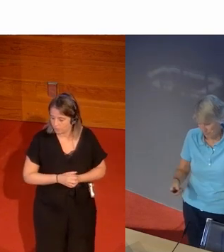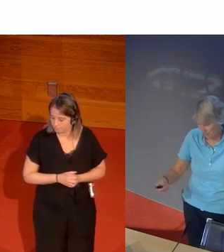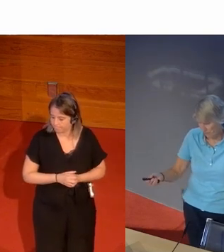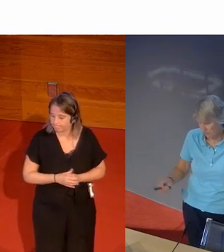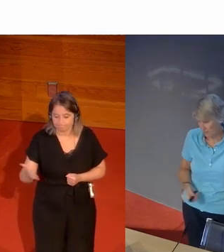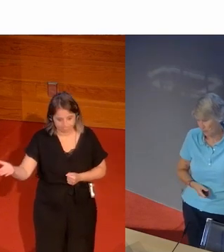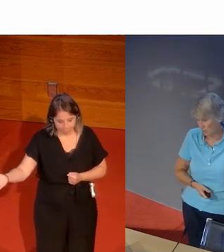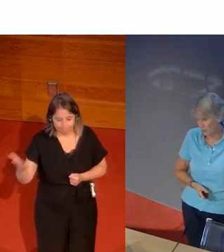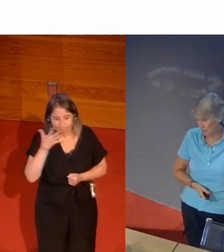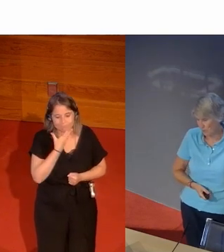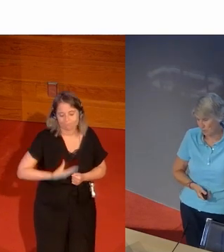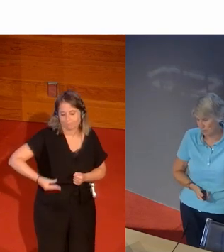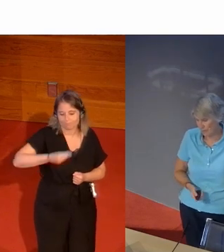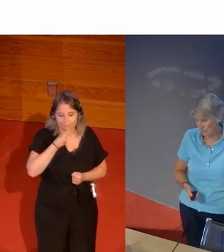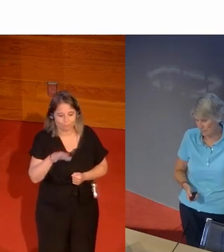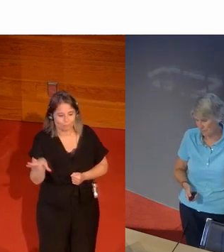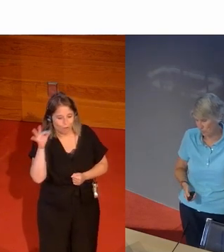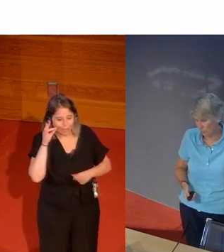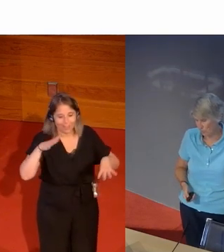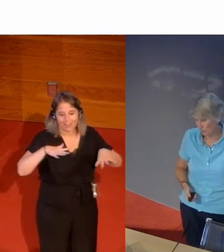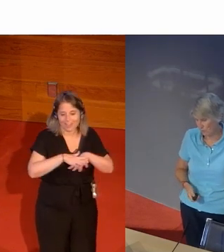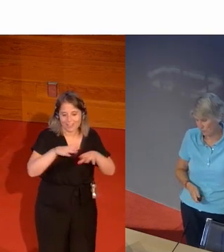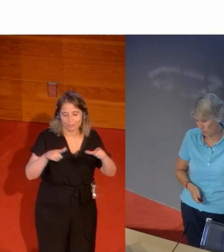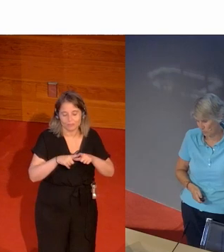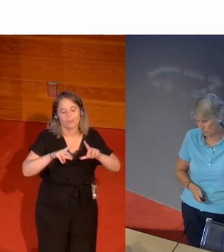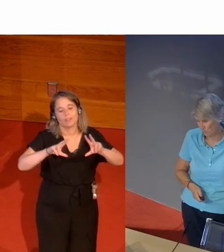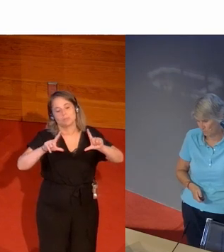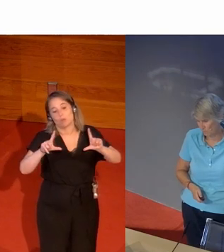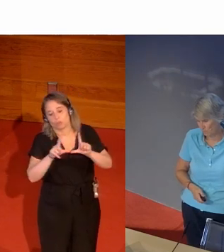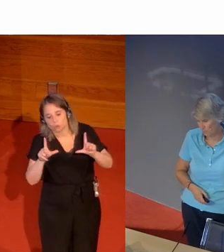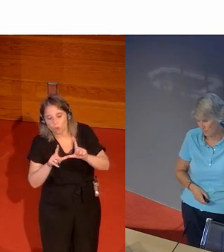Alica Smith la bella deportista que cautiva en redes y estará Tokio 2021